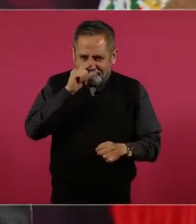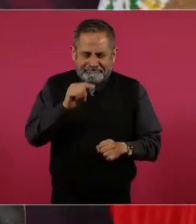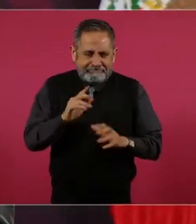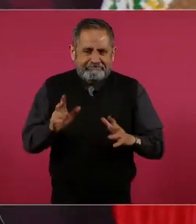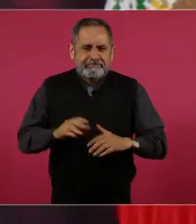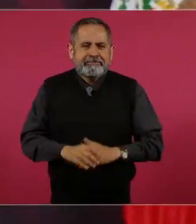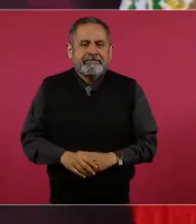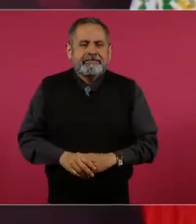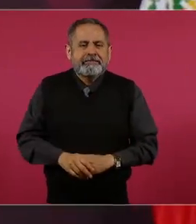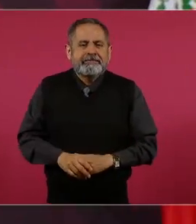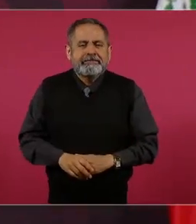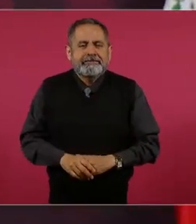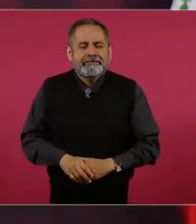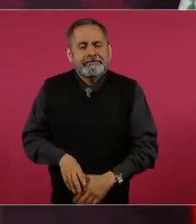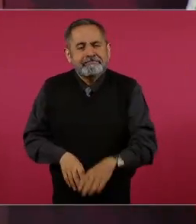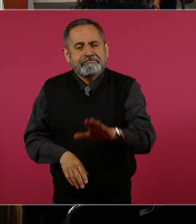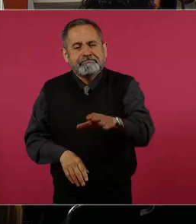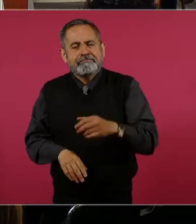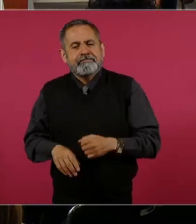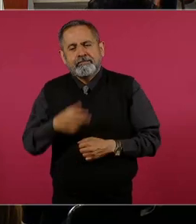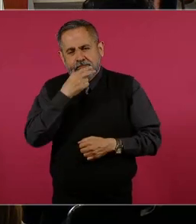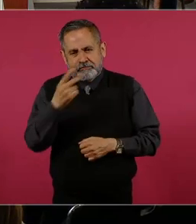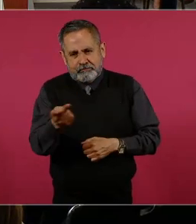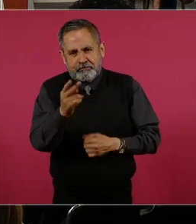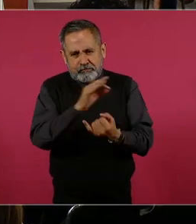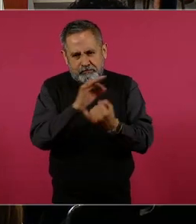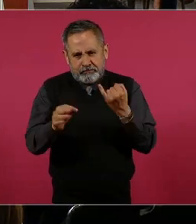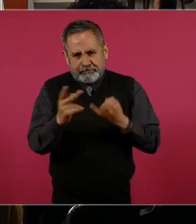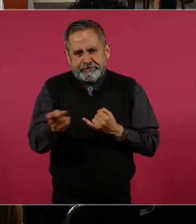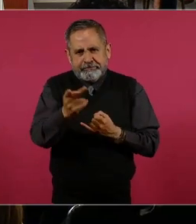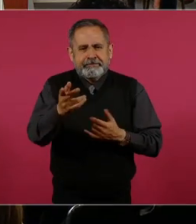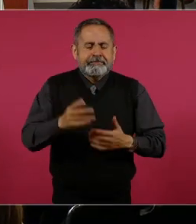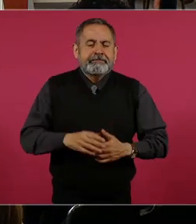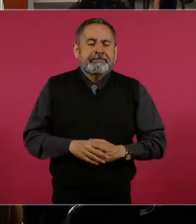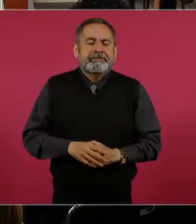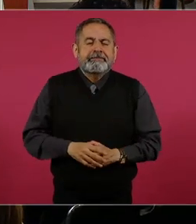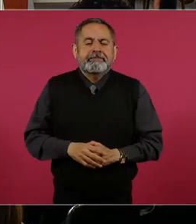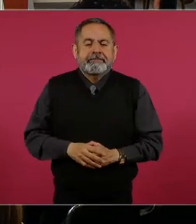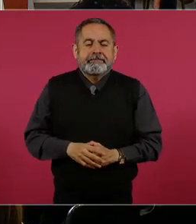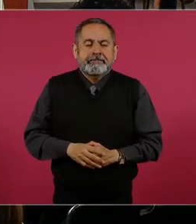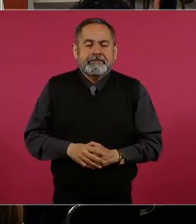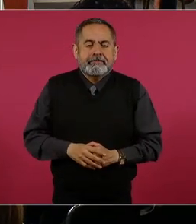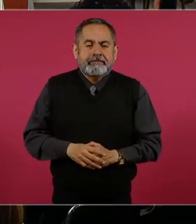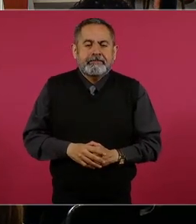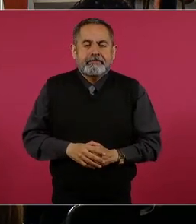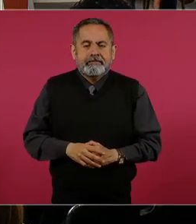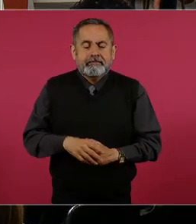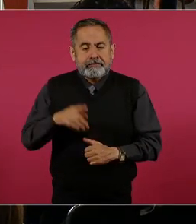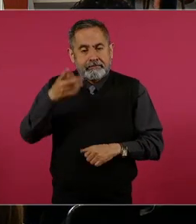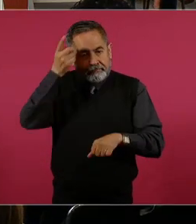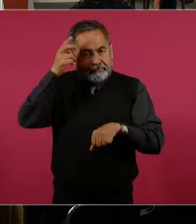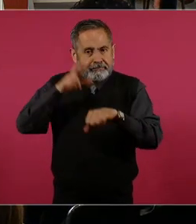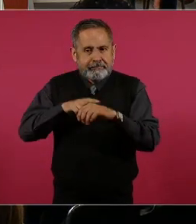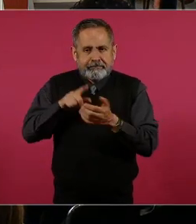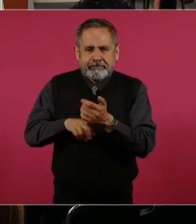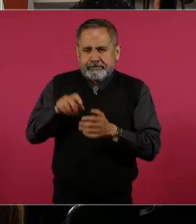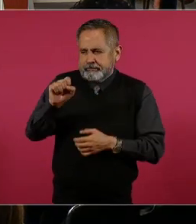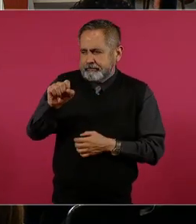Ya por último, señor presidente, el director del SAT